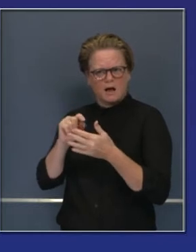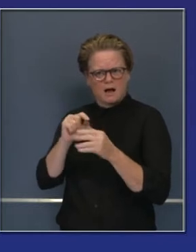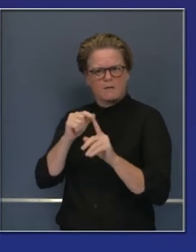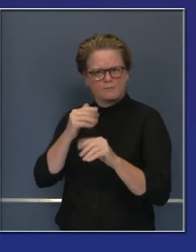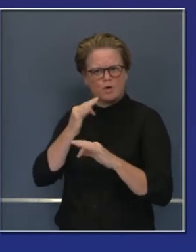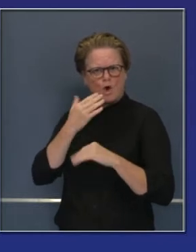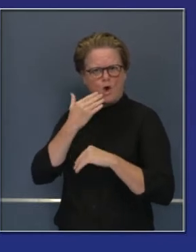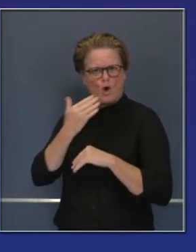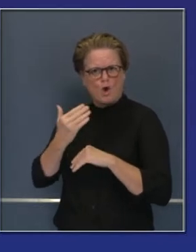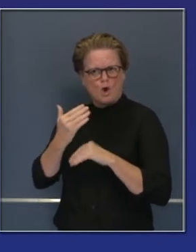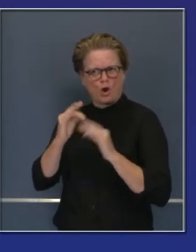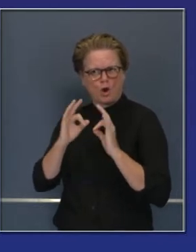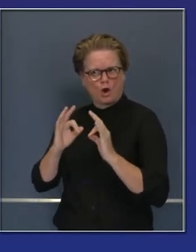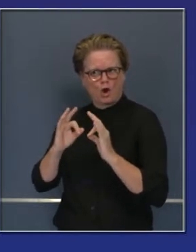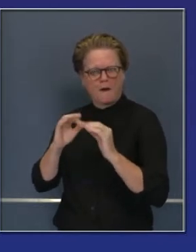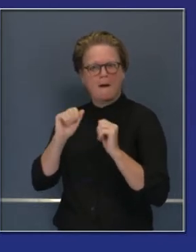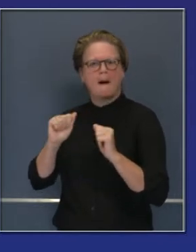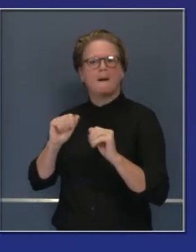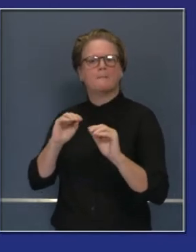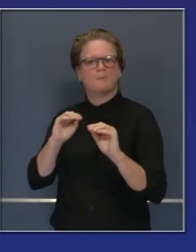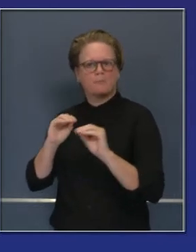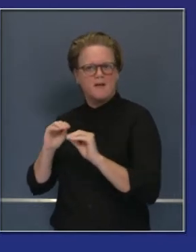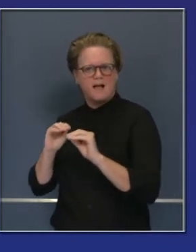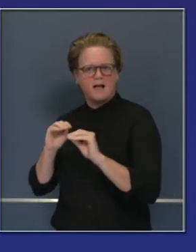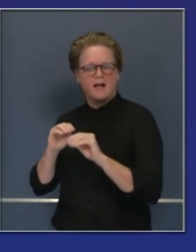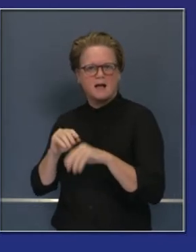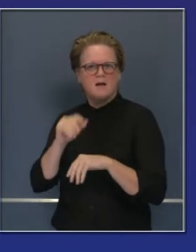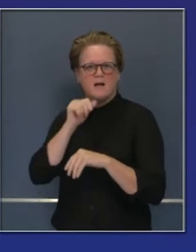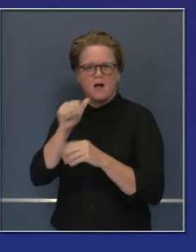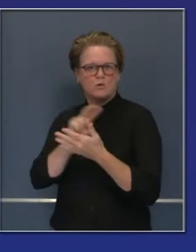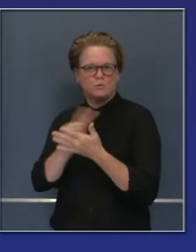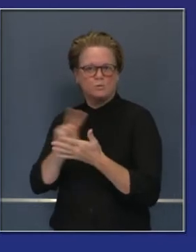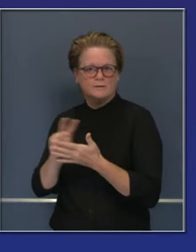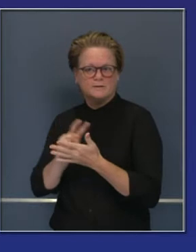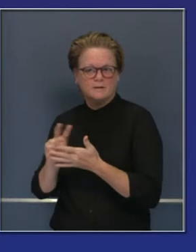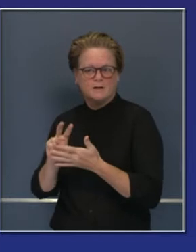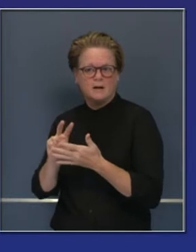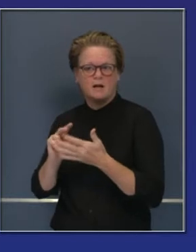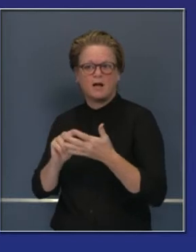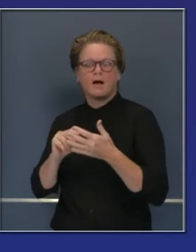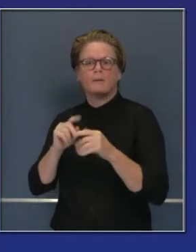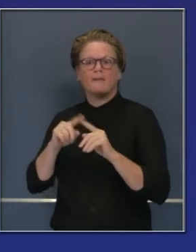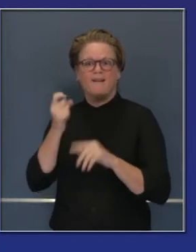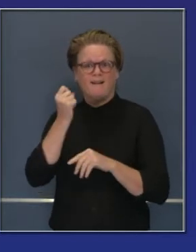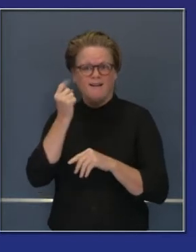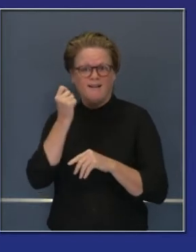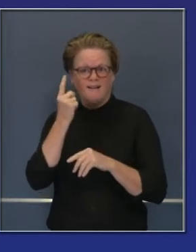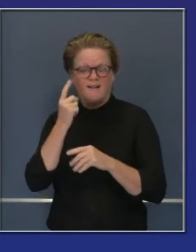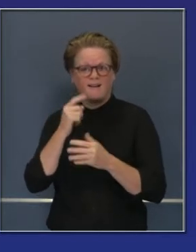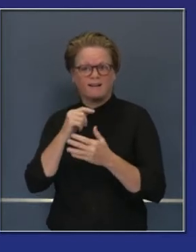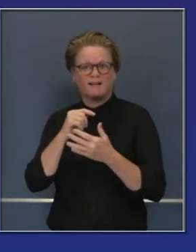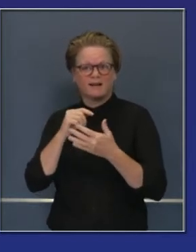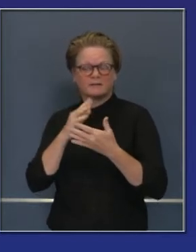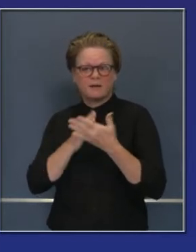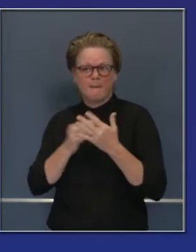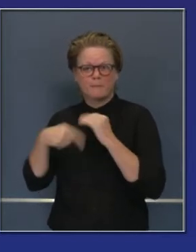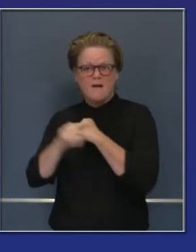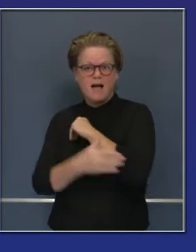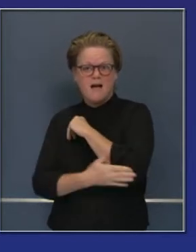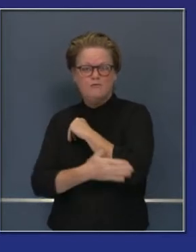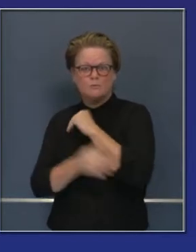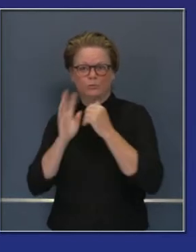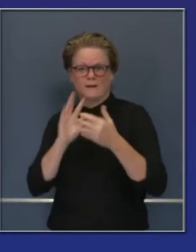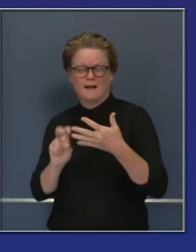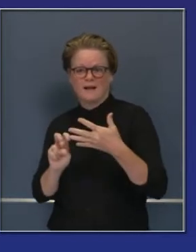incrementos considerables que hemos visto, en un momento les mostraré el mapa. Algunos condados se tendrán que desplazar varios niveles, no